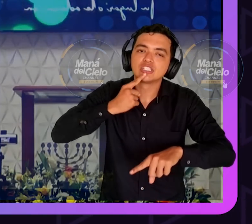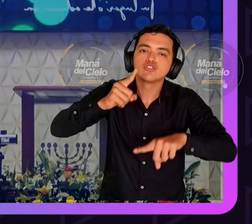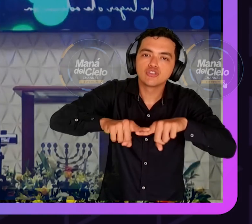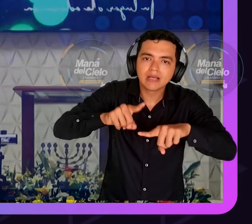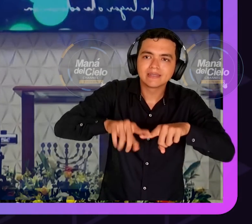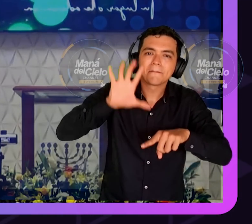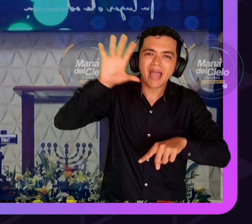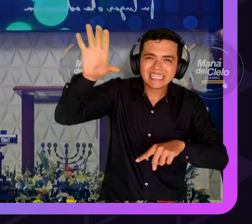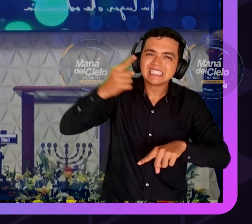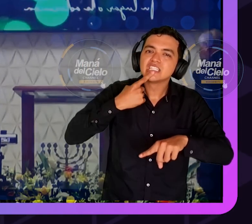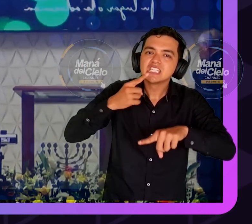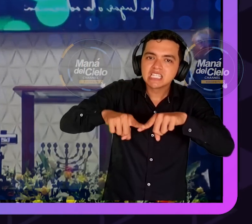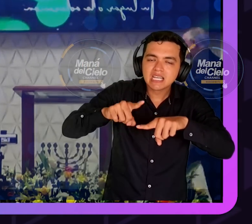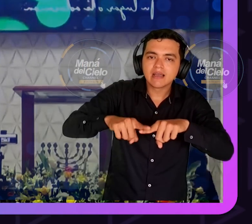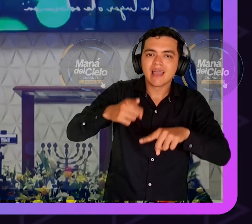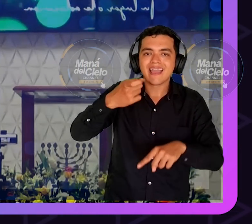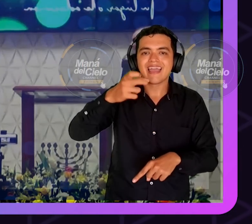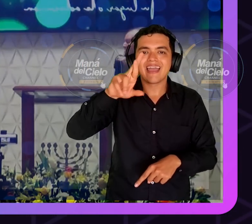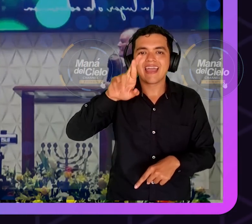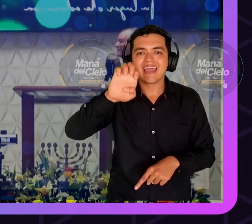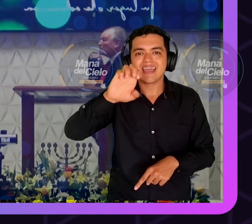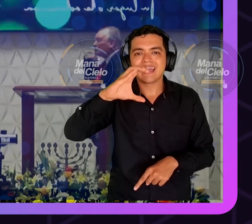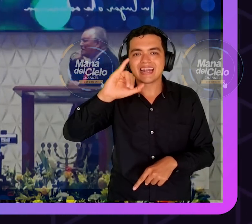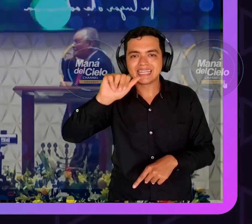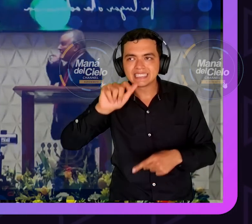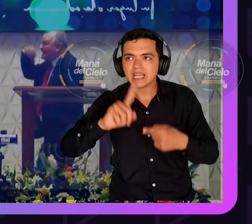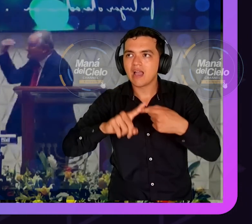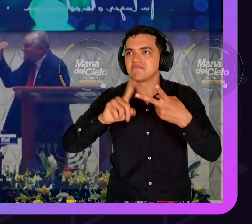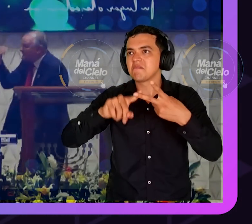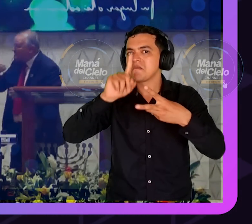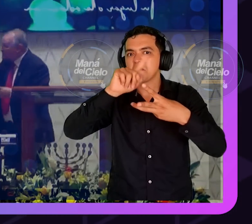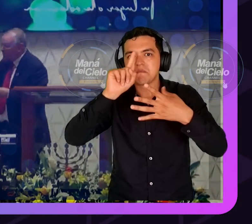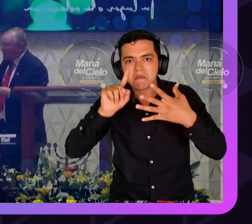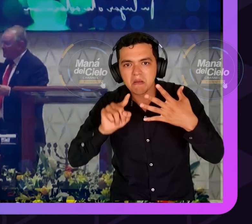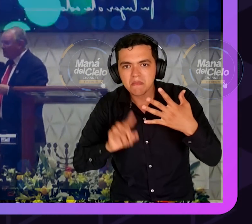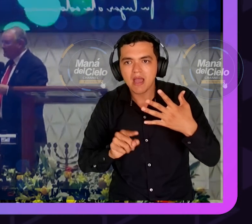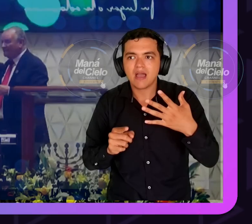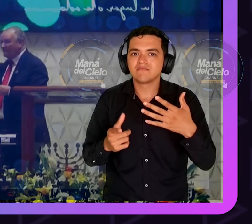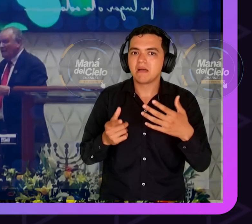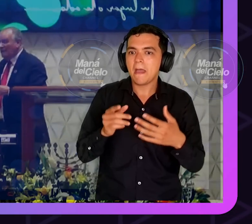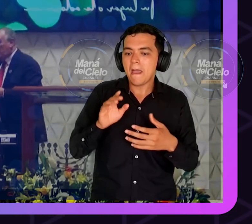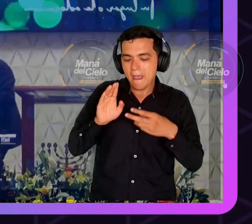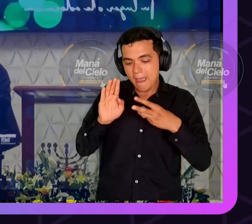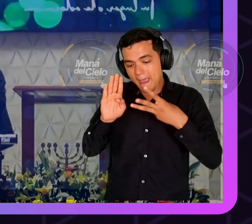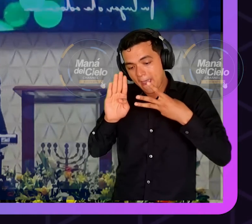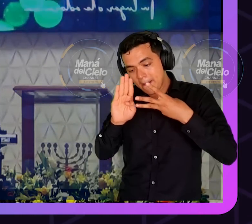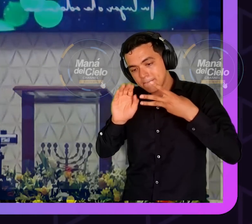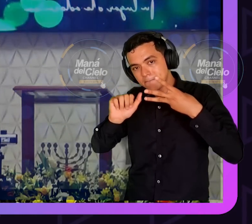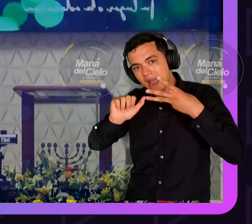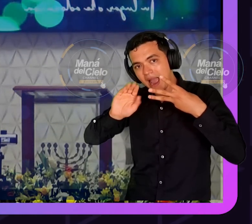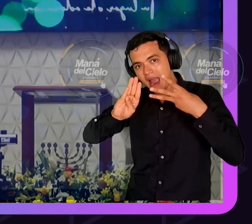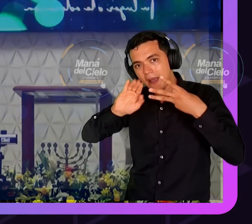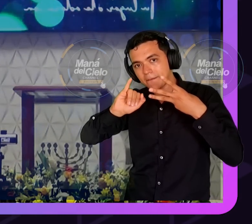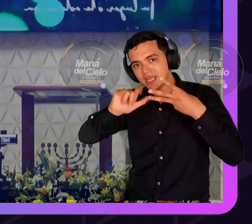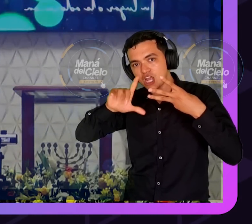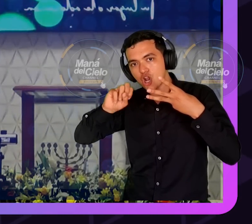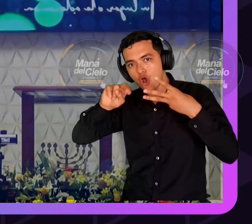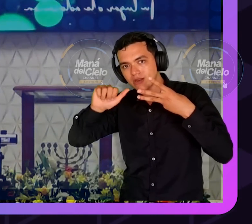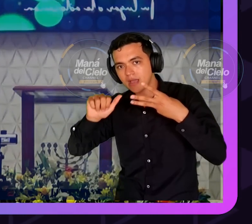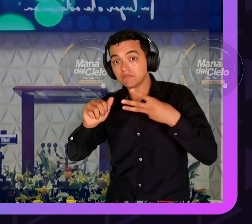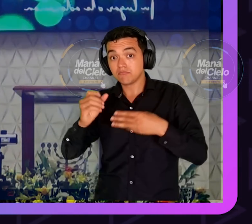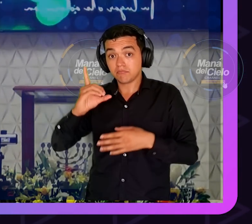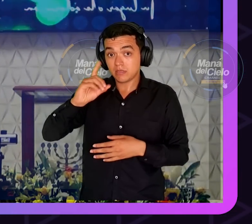Míralo. Porque tú tienes que decirle a las personas que este libro es sagrado. Porque cómo hizo este hombre para saber que un Ciro